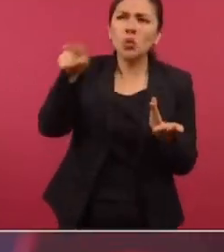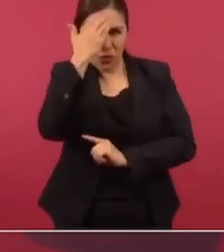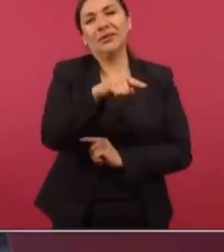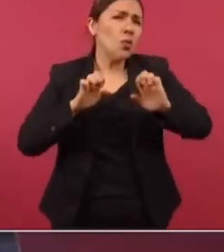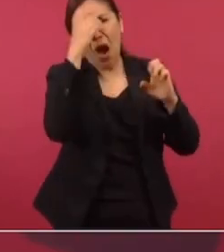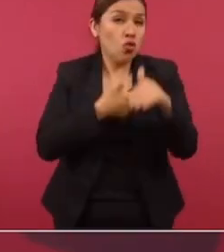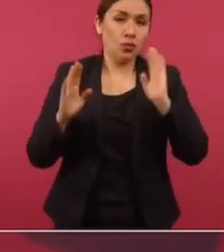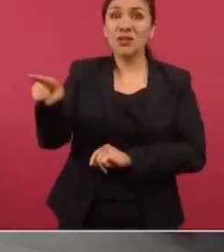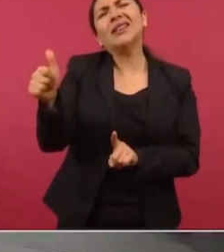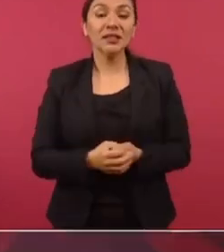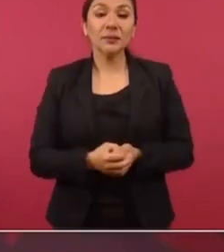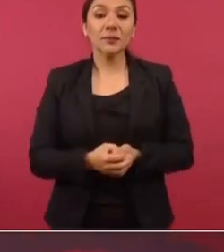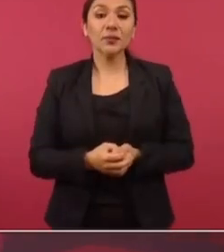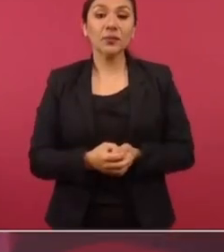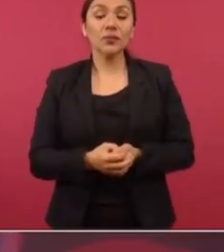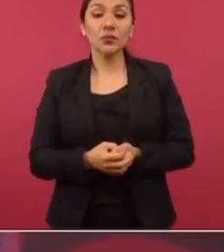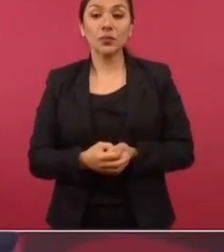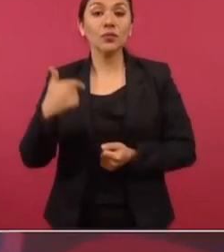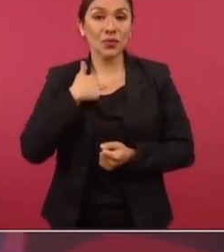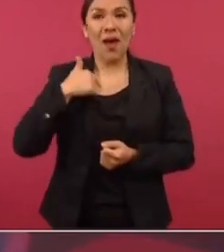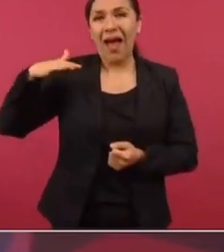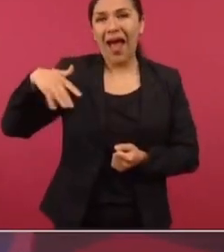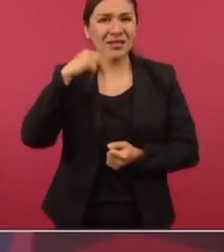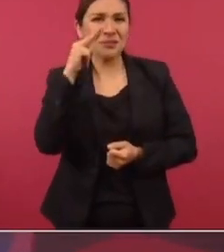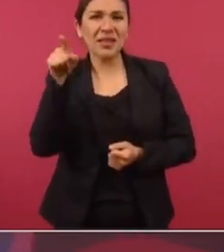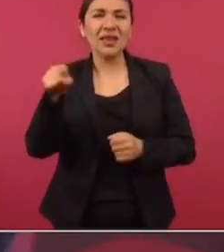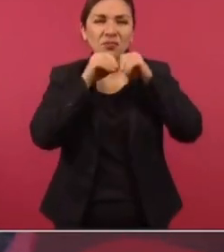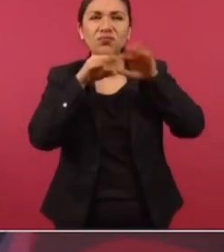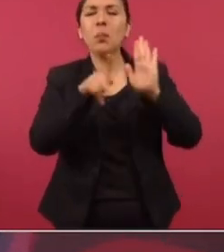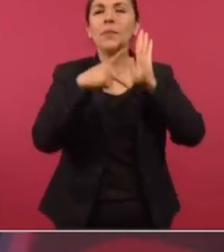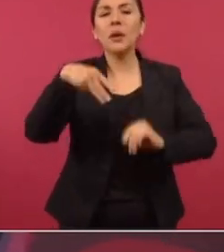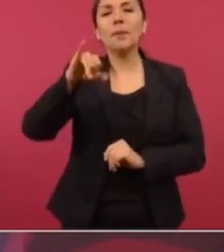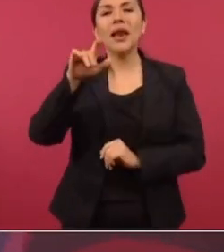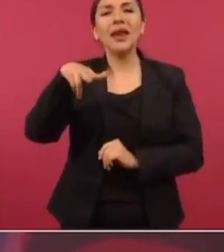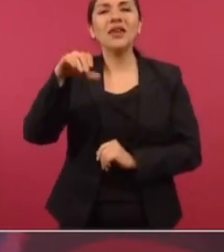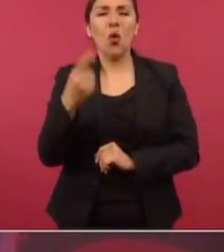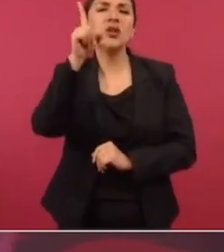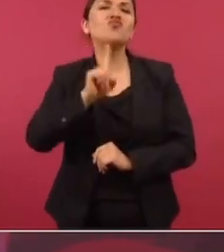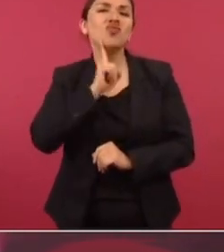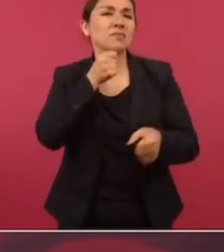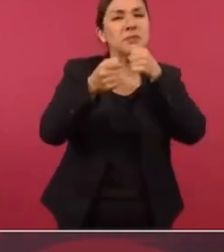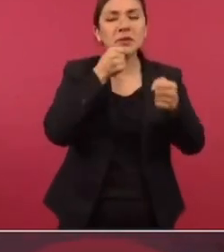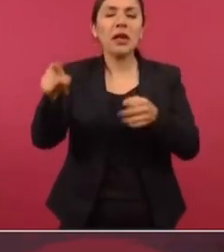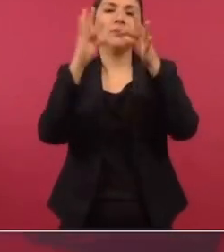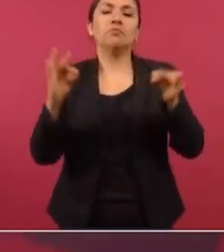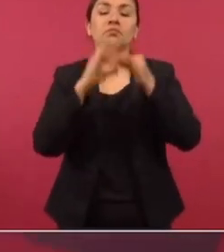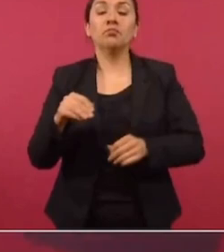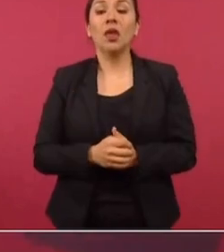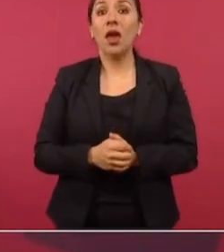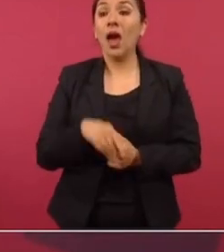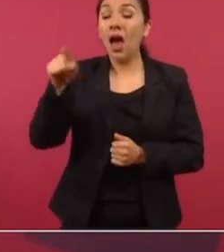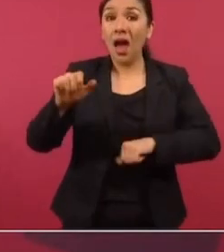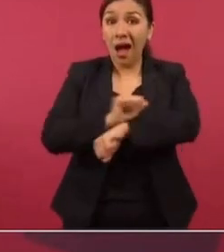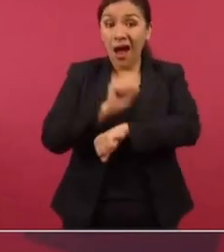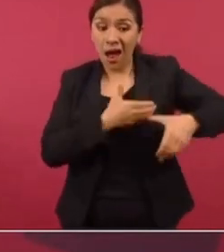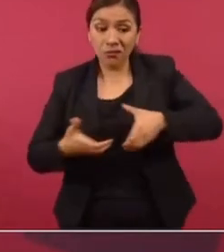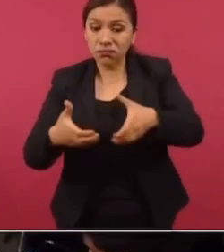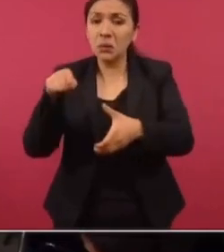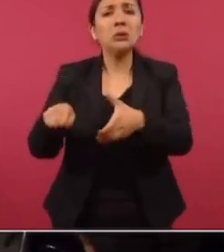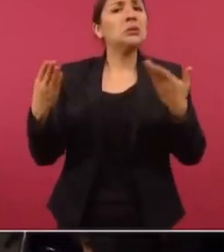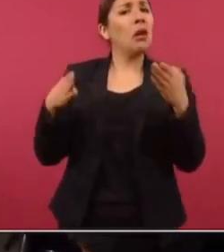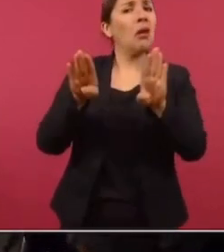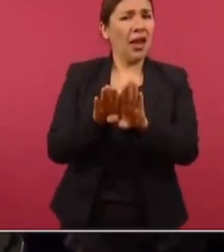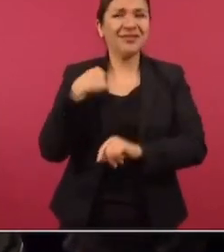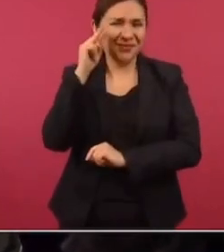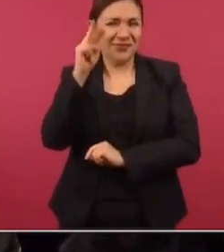Unos momentos después. Y el reportaje que hizo Milenio, una conductora, hablando de que estaba cerrada la vía de